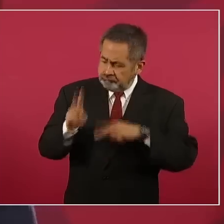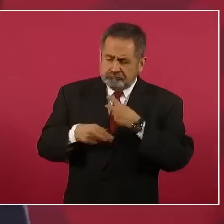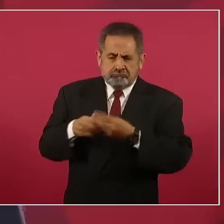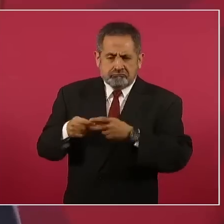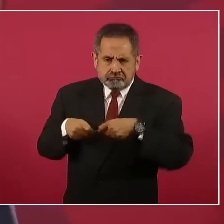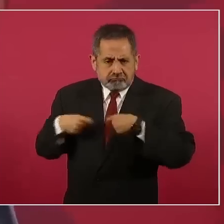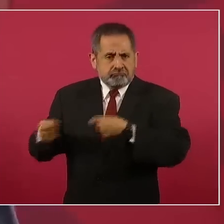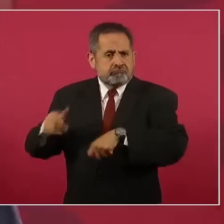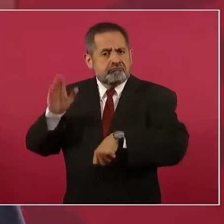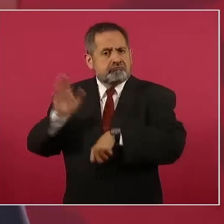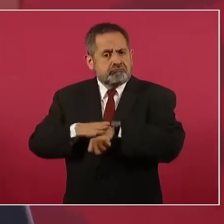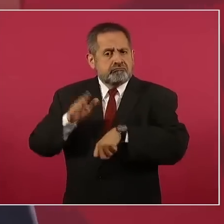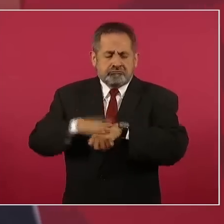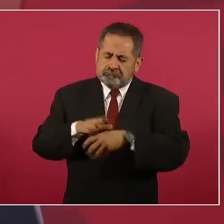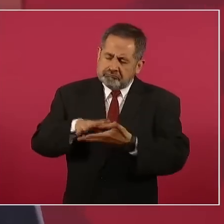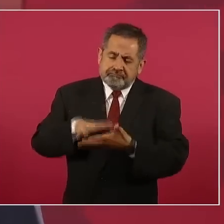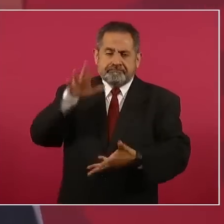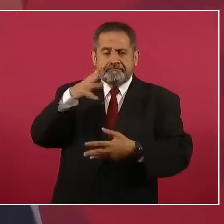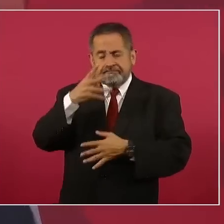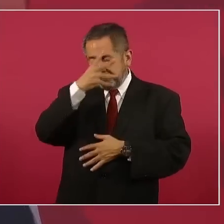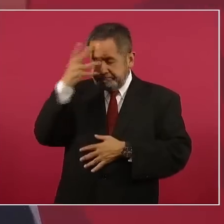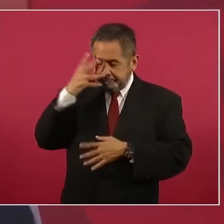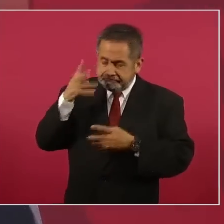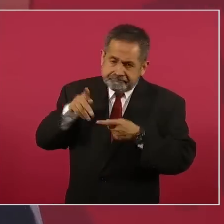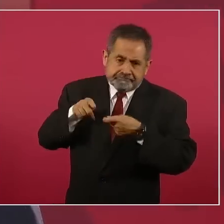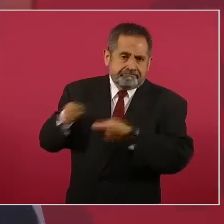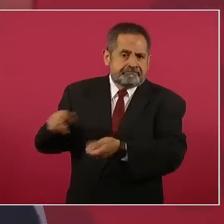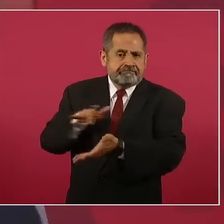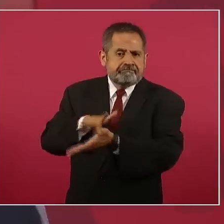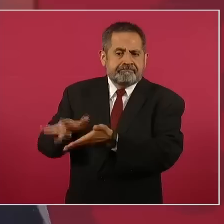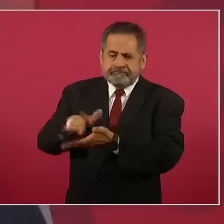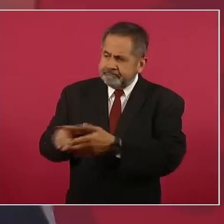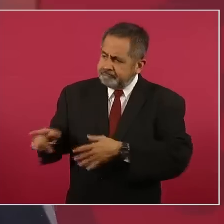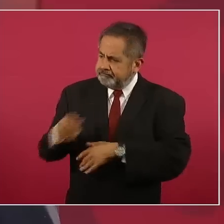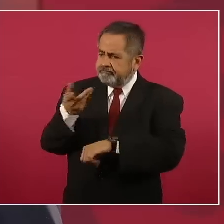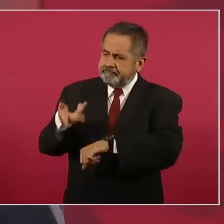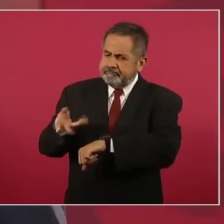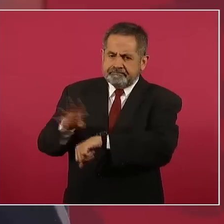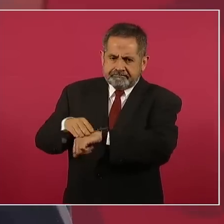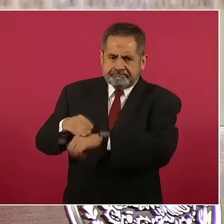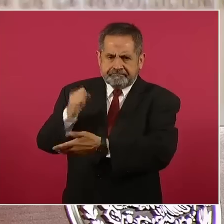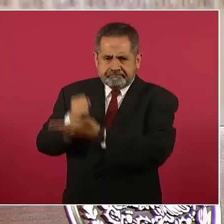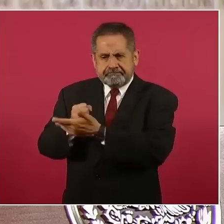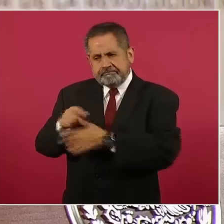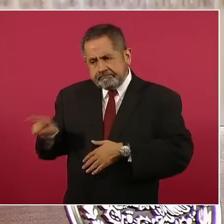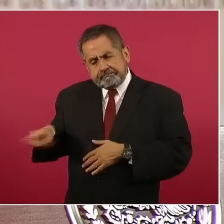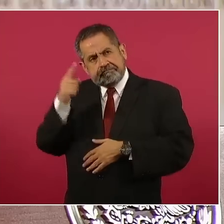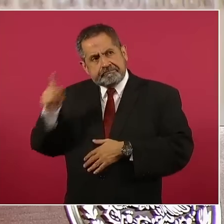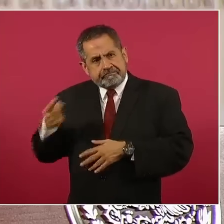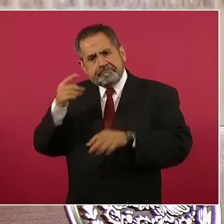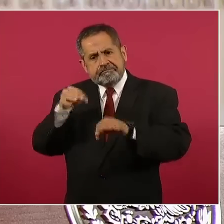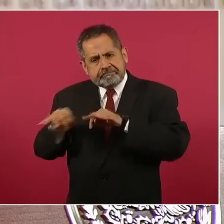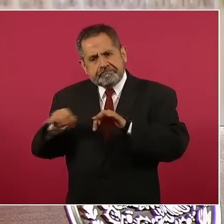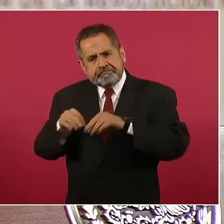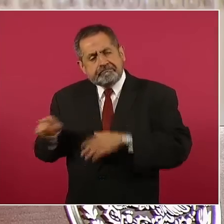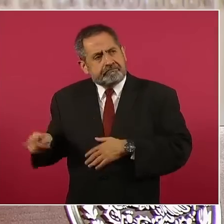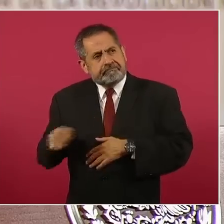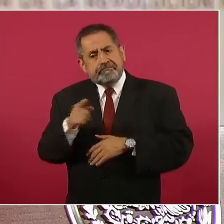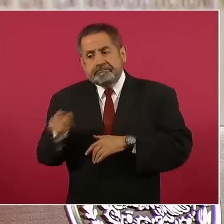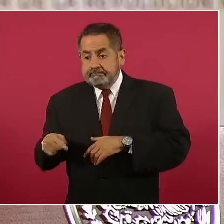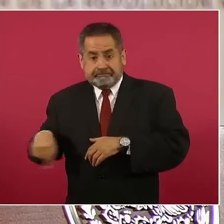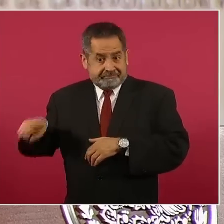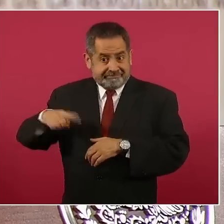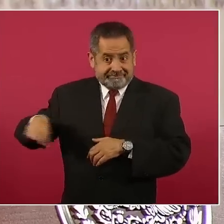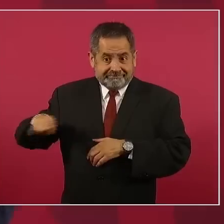aumentar considerablemente el número de visas de trabajo para ingresar